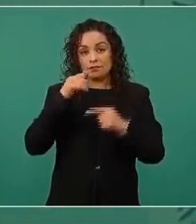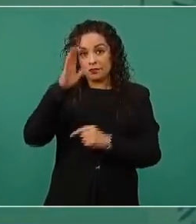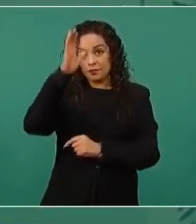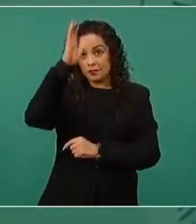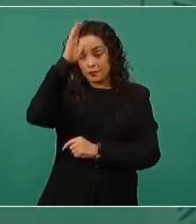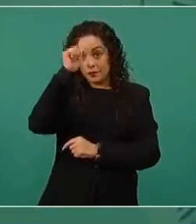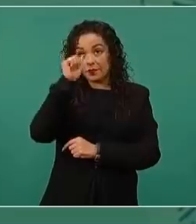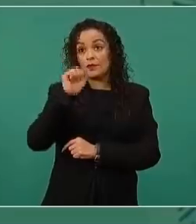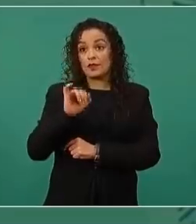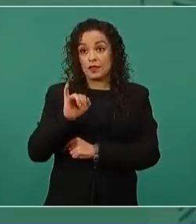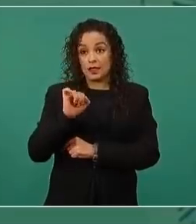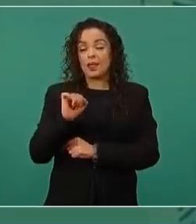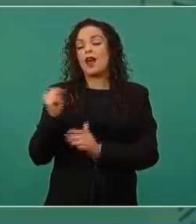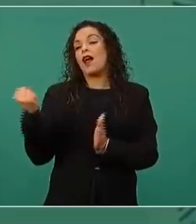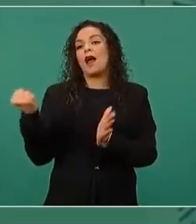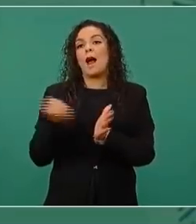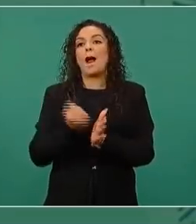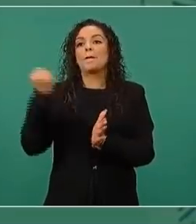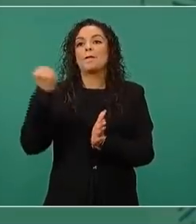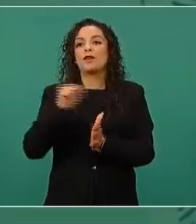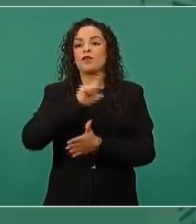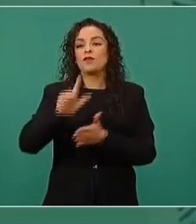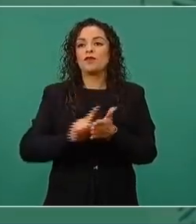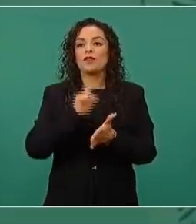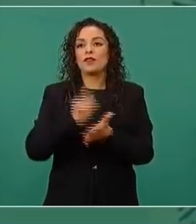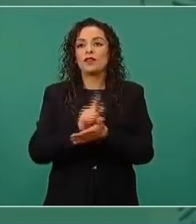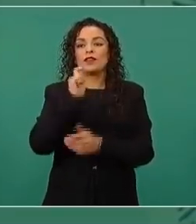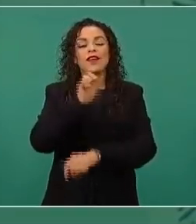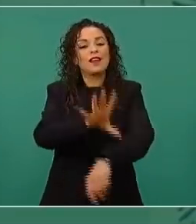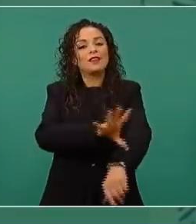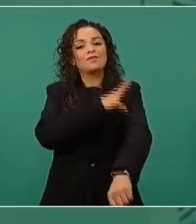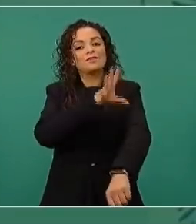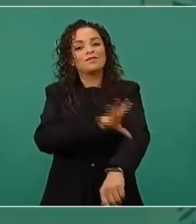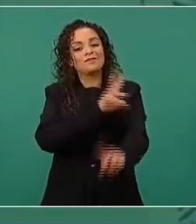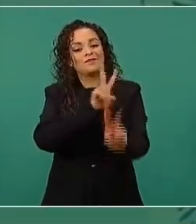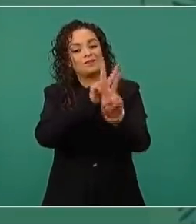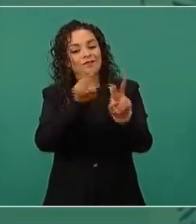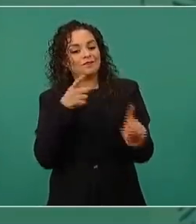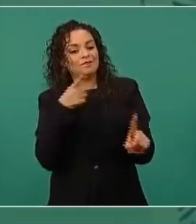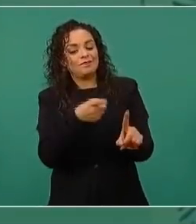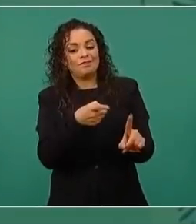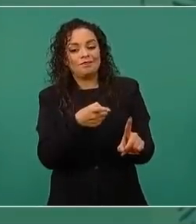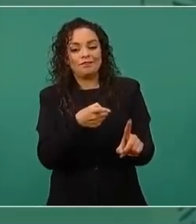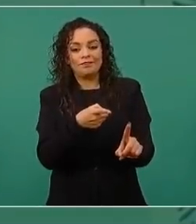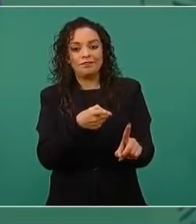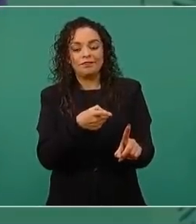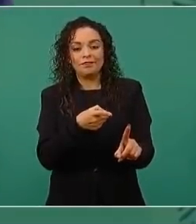energética, pero